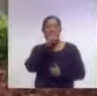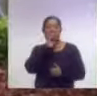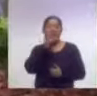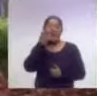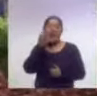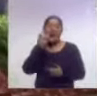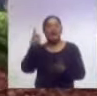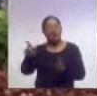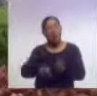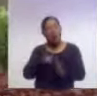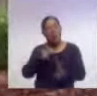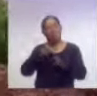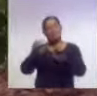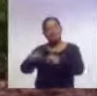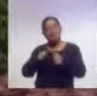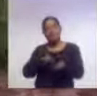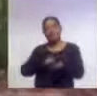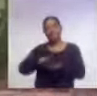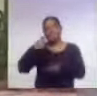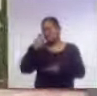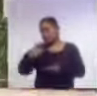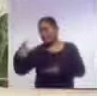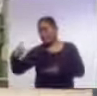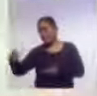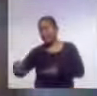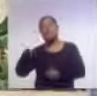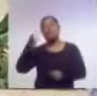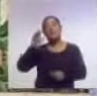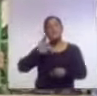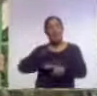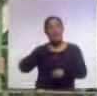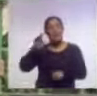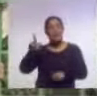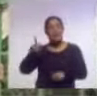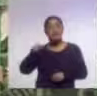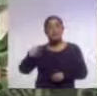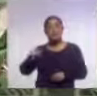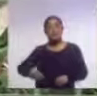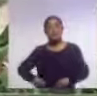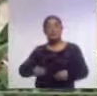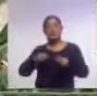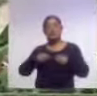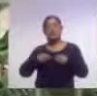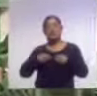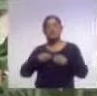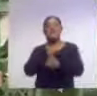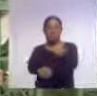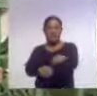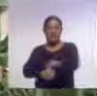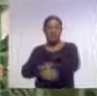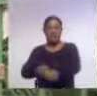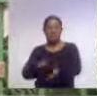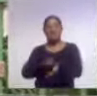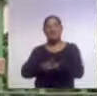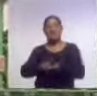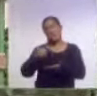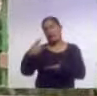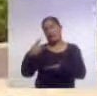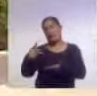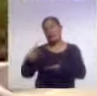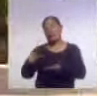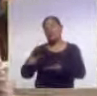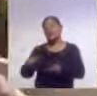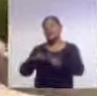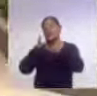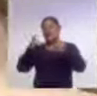y donde se les reconoce a los niños principalmente el derecho a vivir en familia, que es el mejor lugar para el desarrollo pleno de la